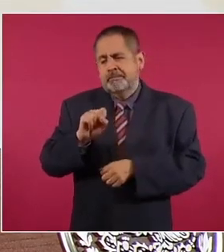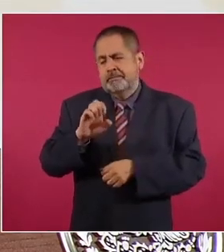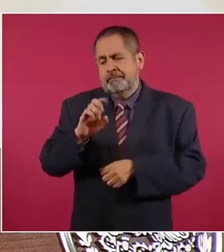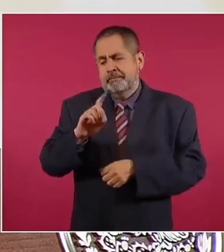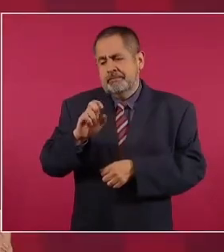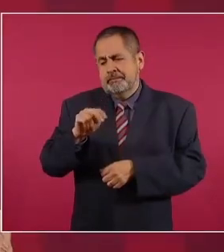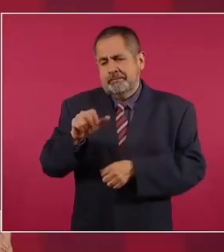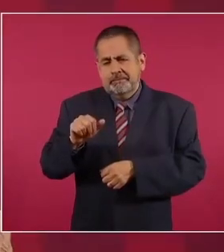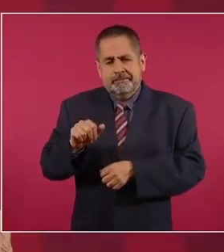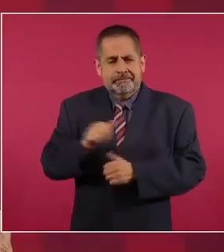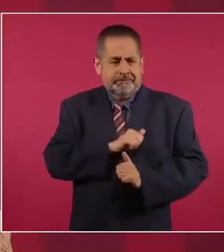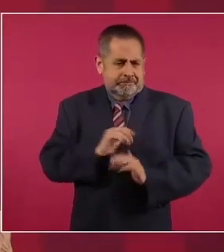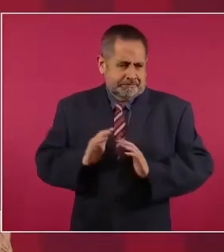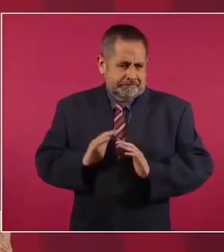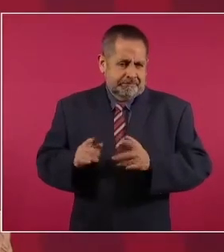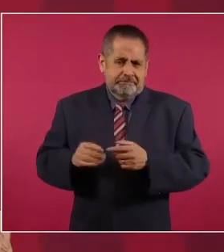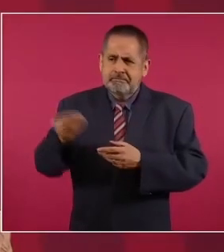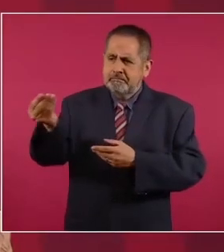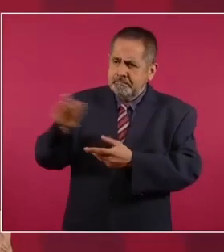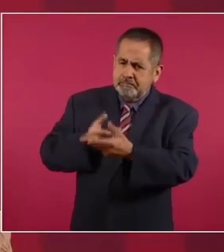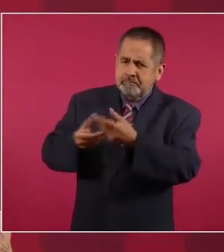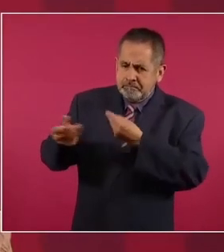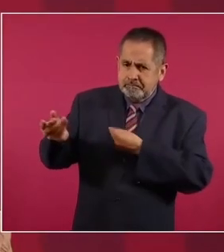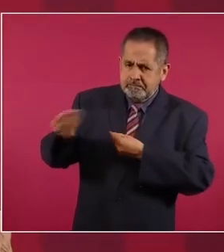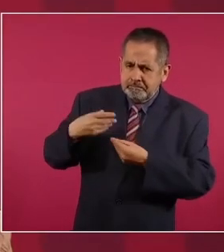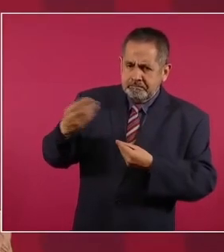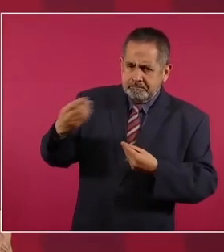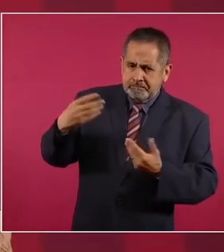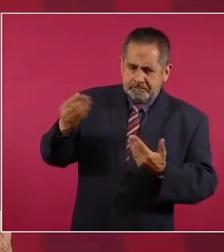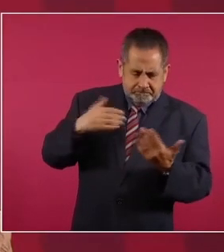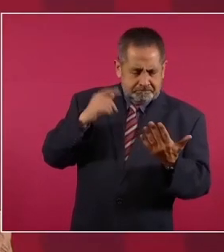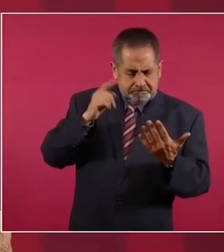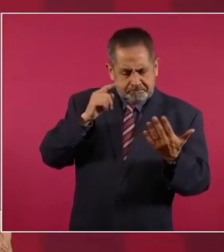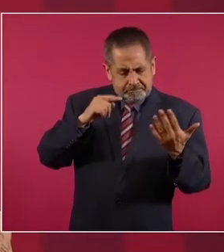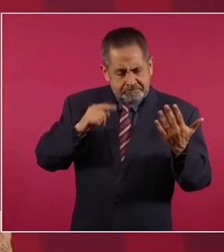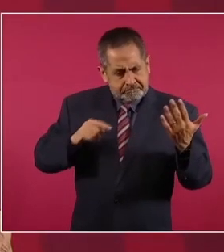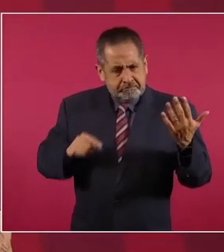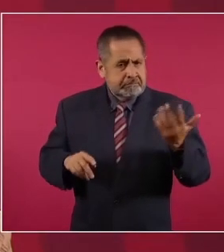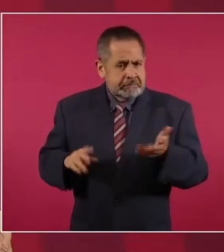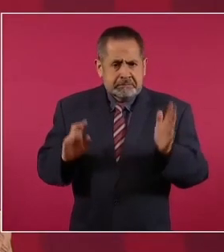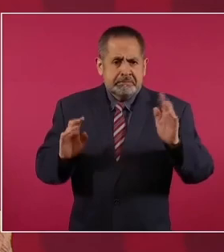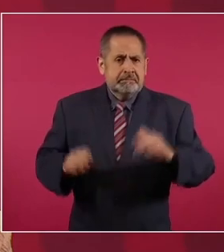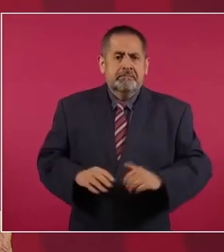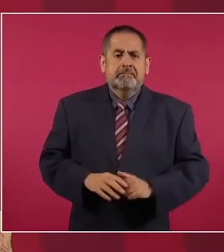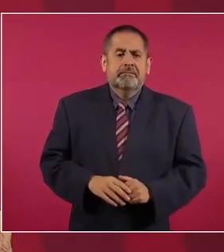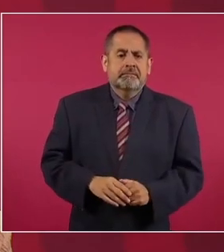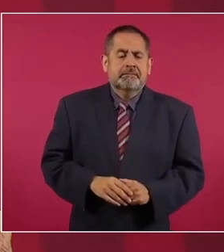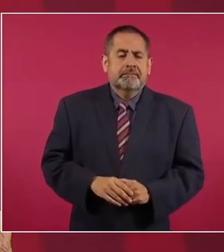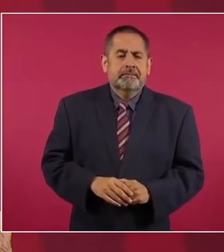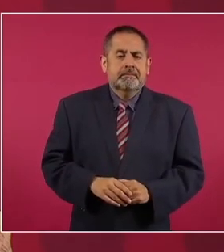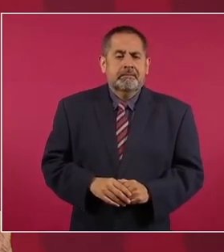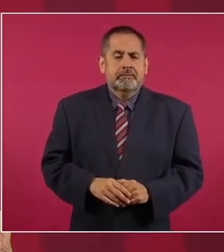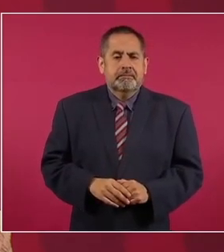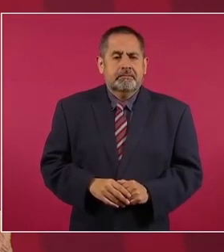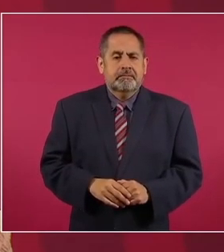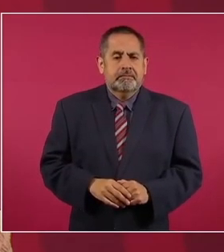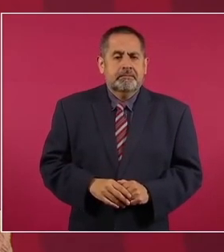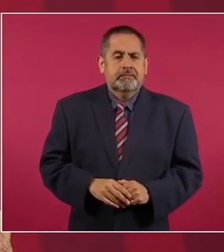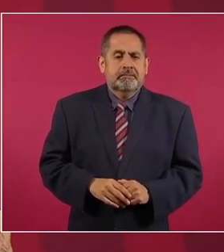reportes sin